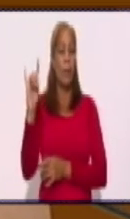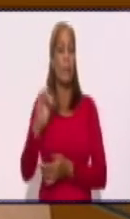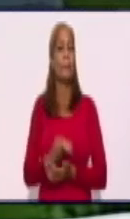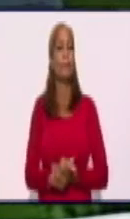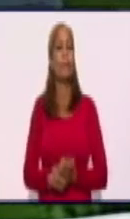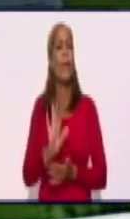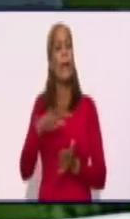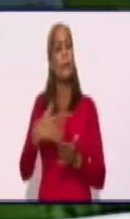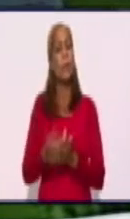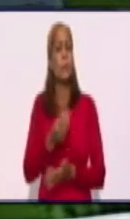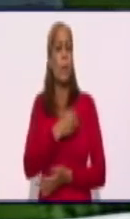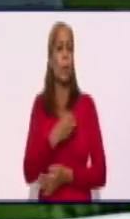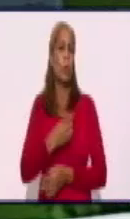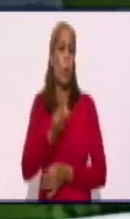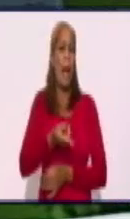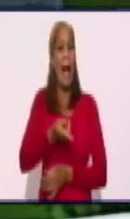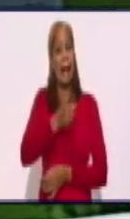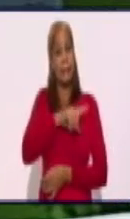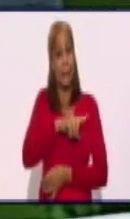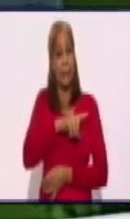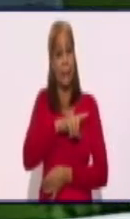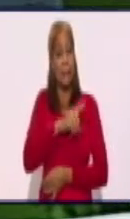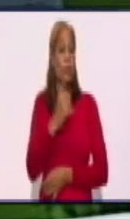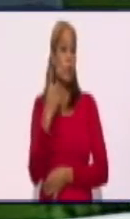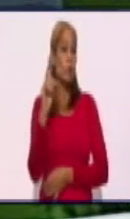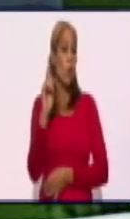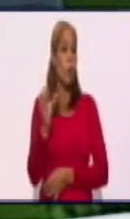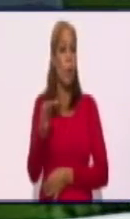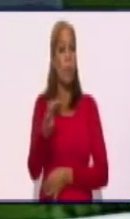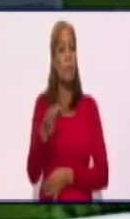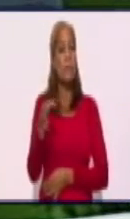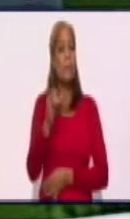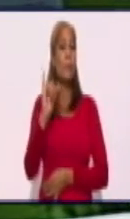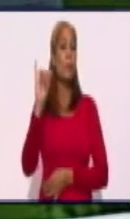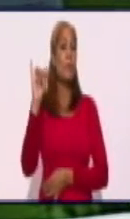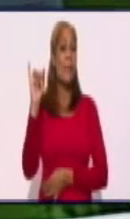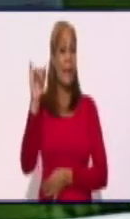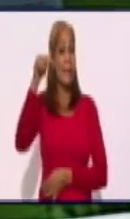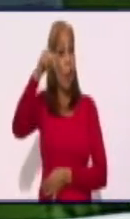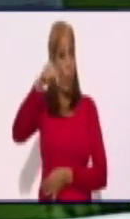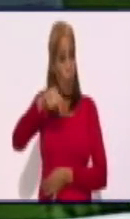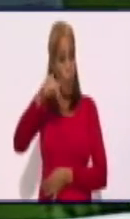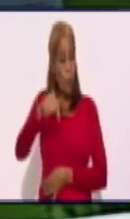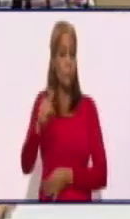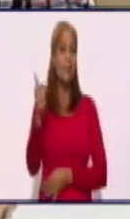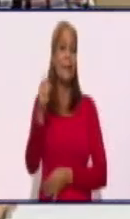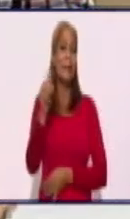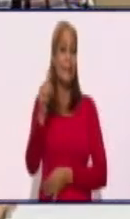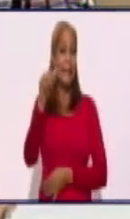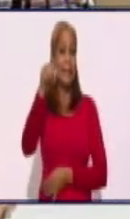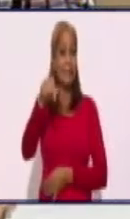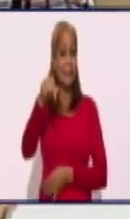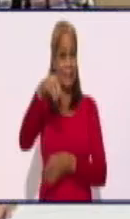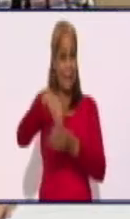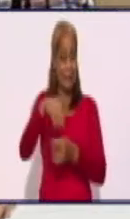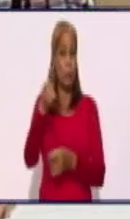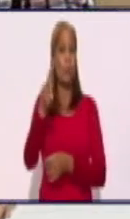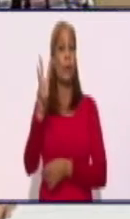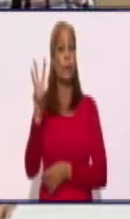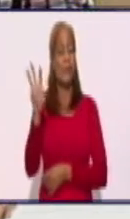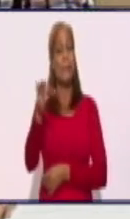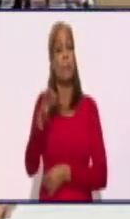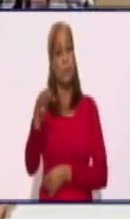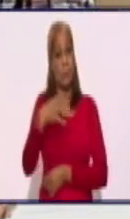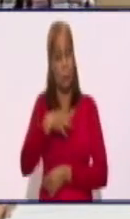ayer eran solo 6 los municipios que reportaron casos, hoy son 10 de los 13 municipios que tiene la provincia